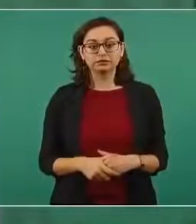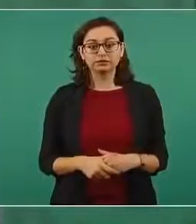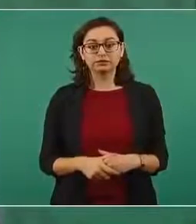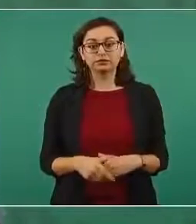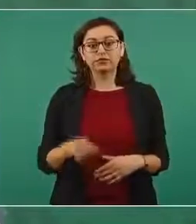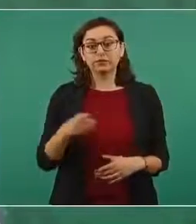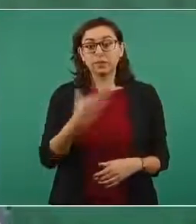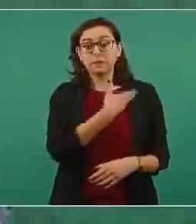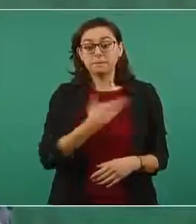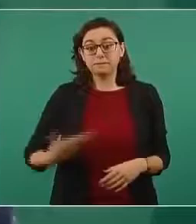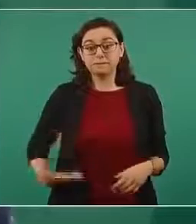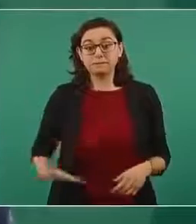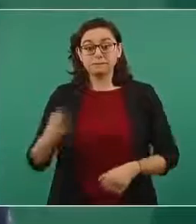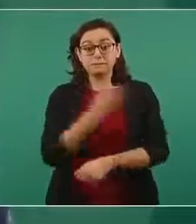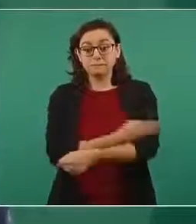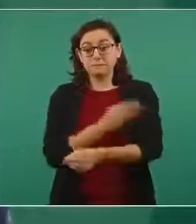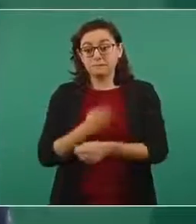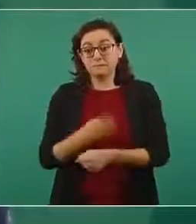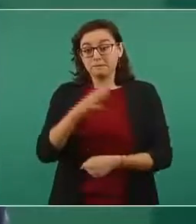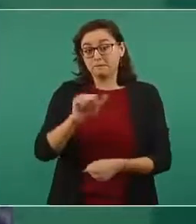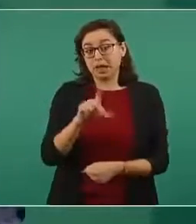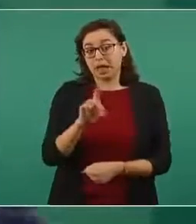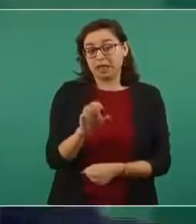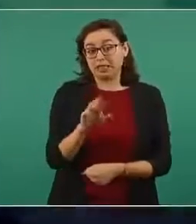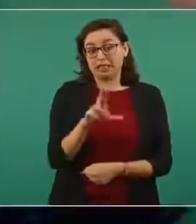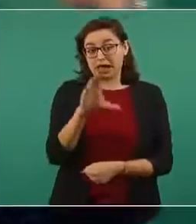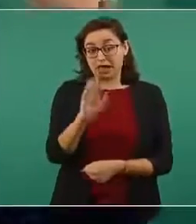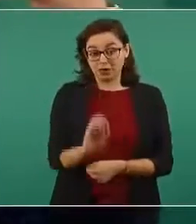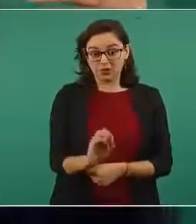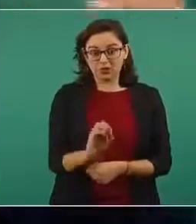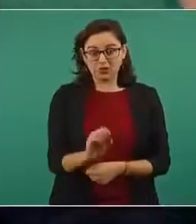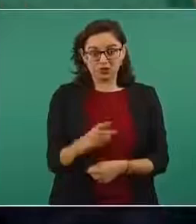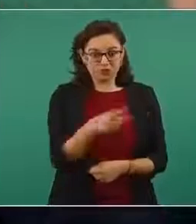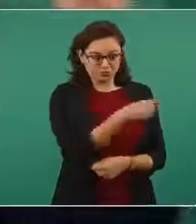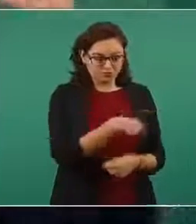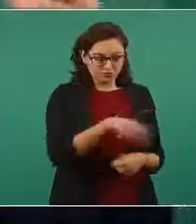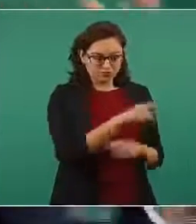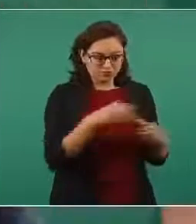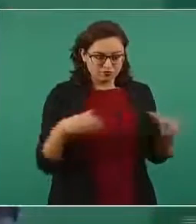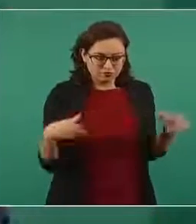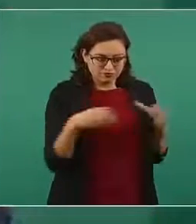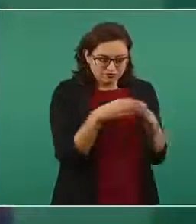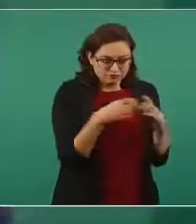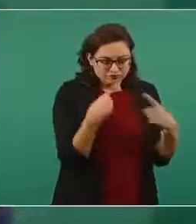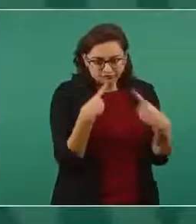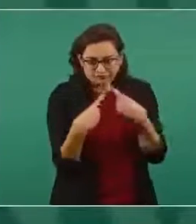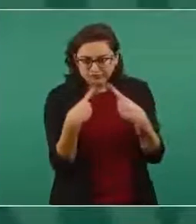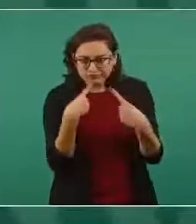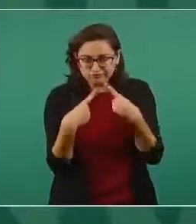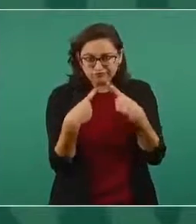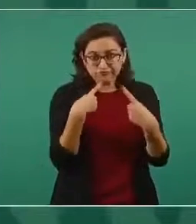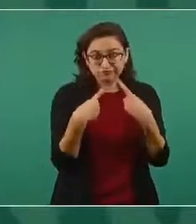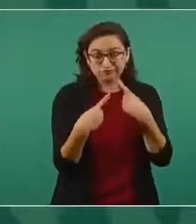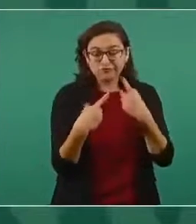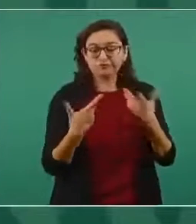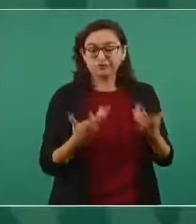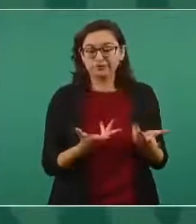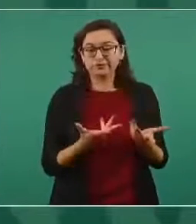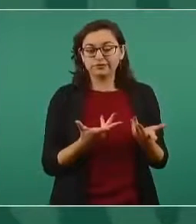Madero, cómo se agruparon, sobre todo